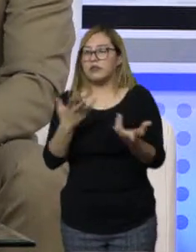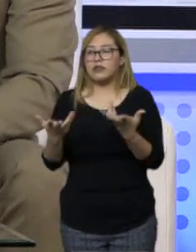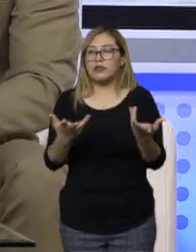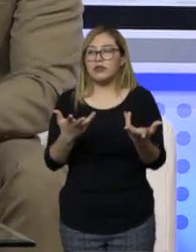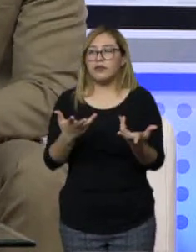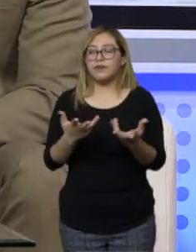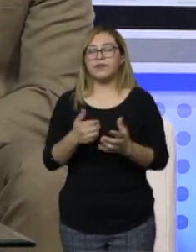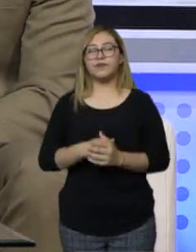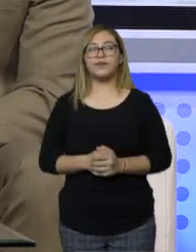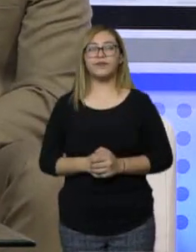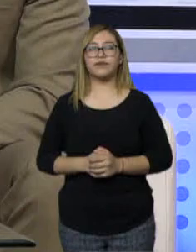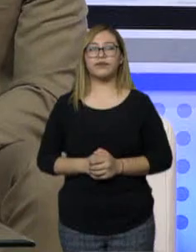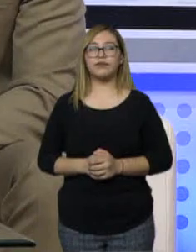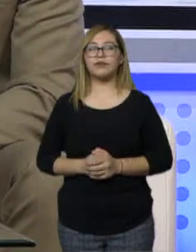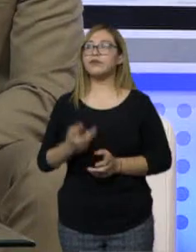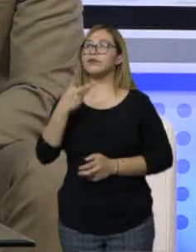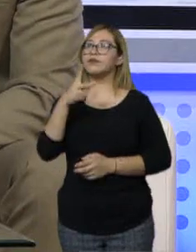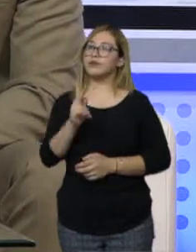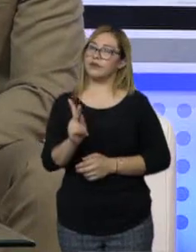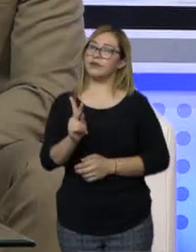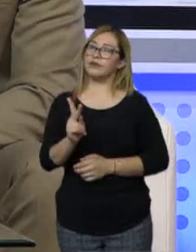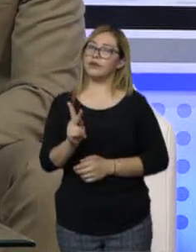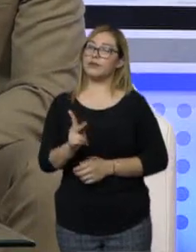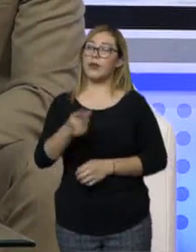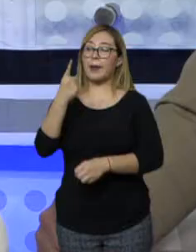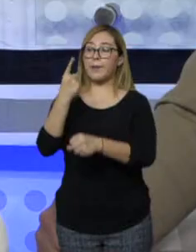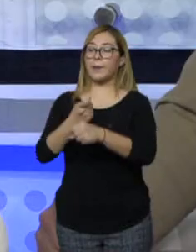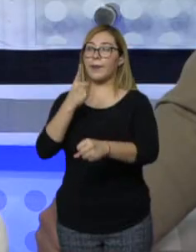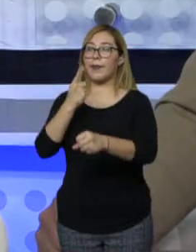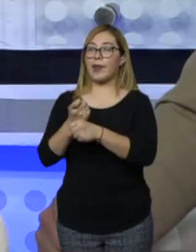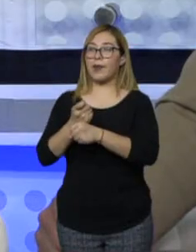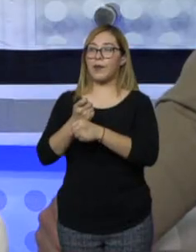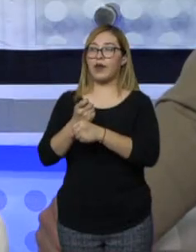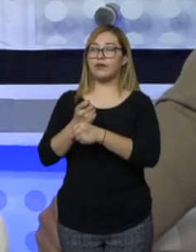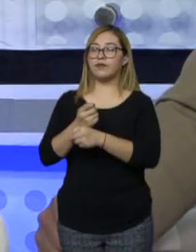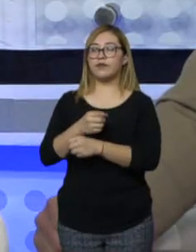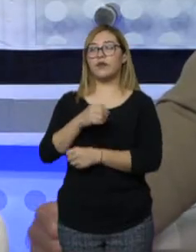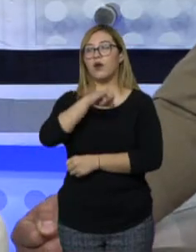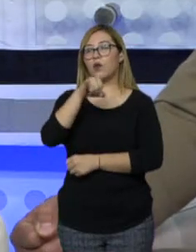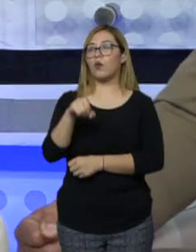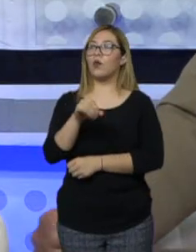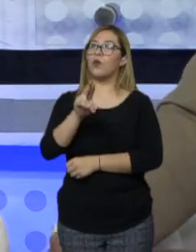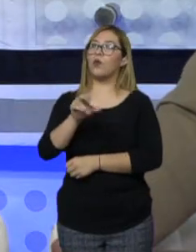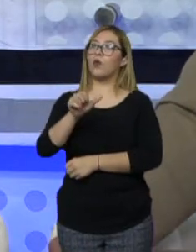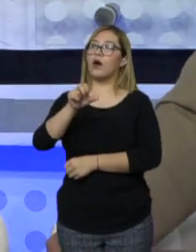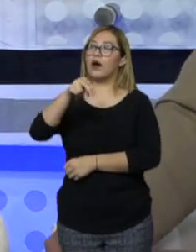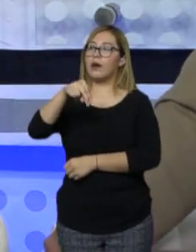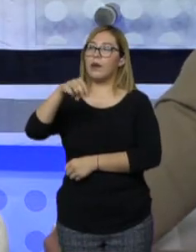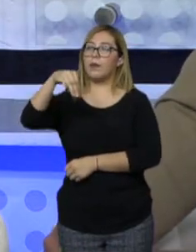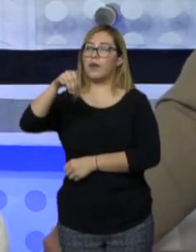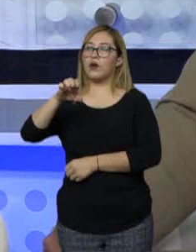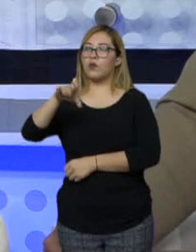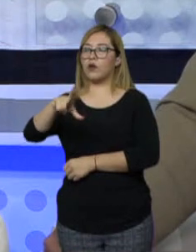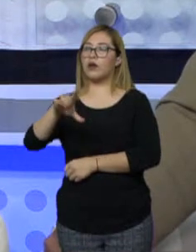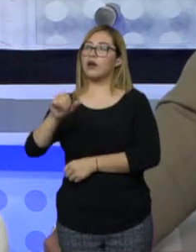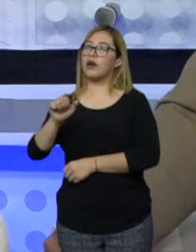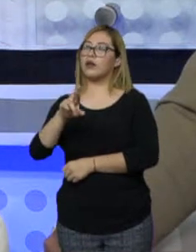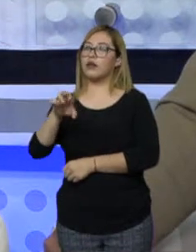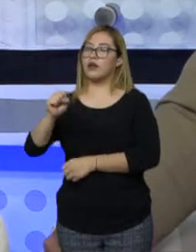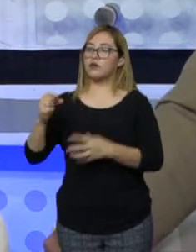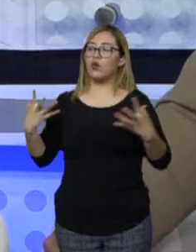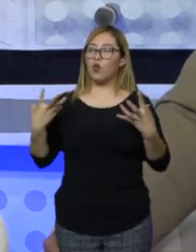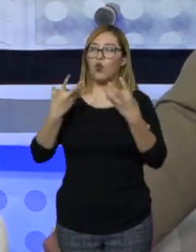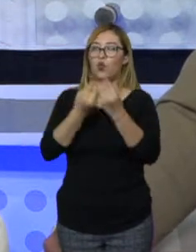incorrecto, pero fue el primer evento en el que Juan Manuel Carreras López estuvo con él, al menos de manera pública, muy